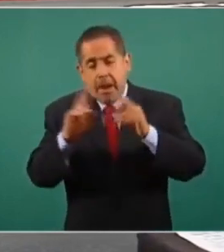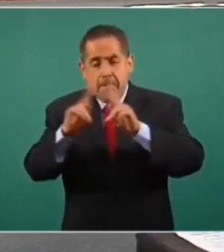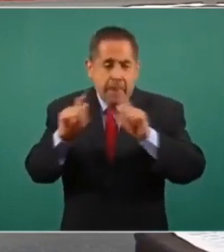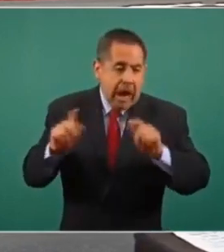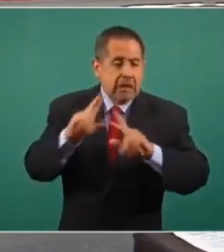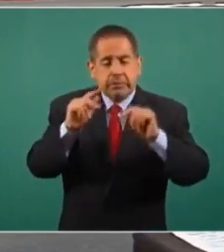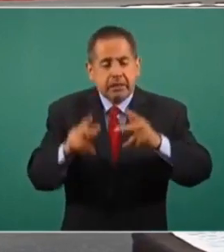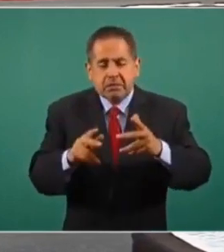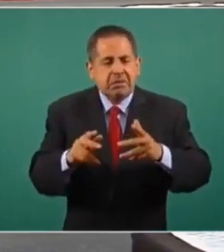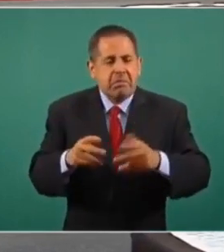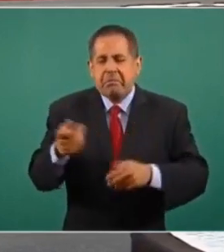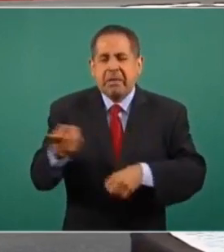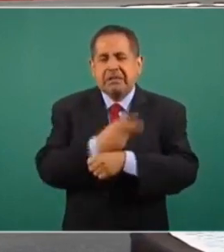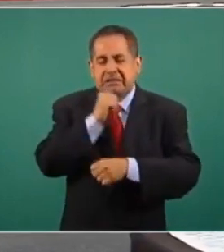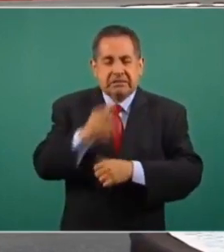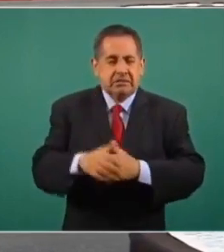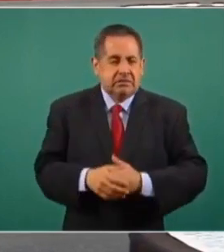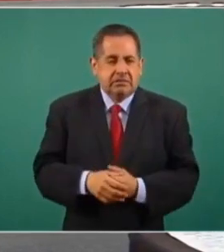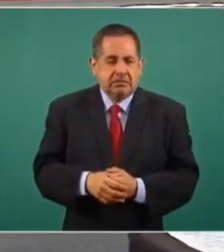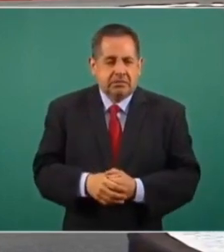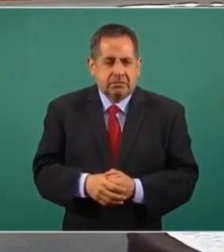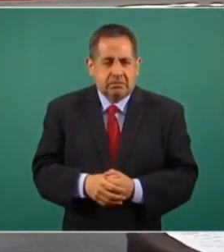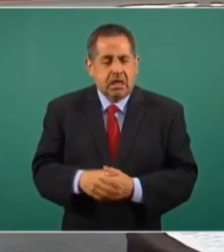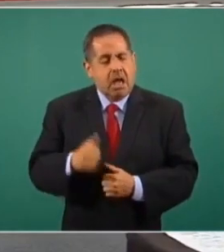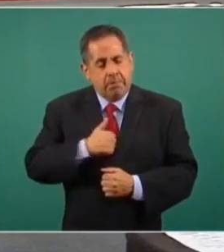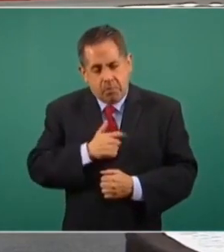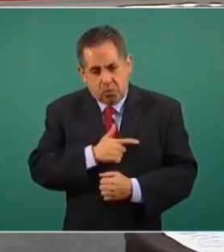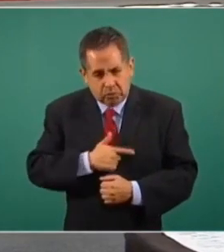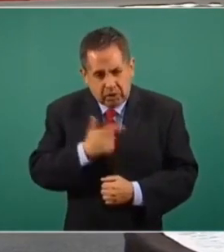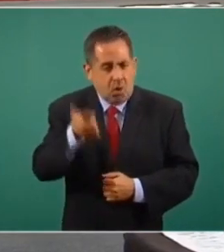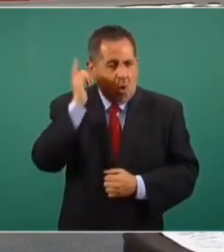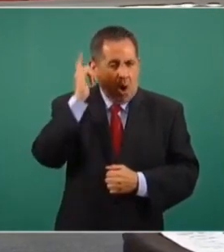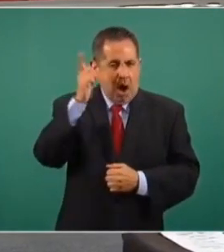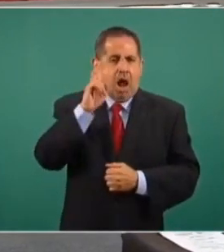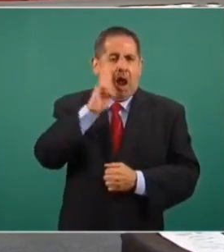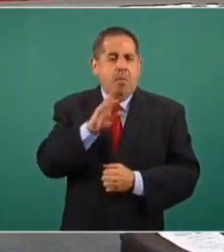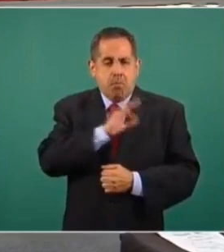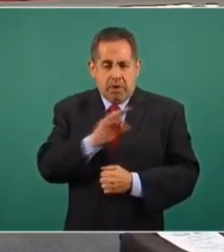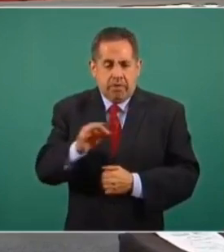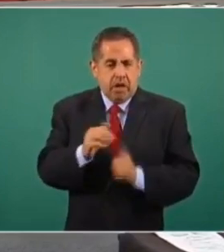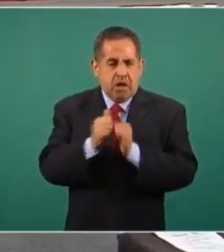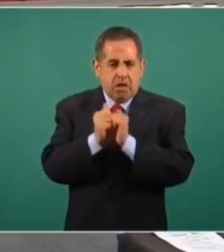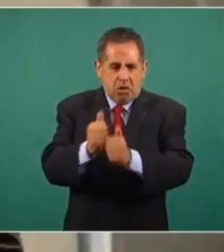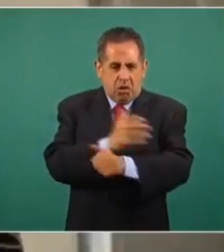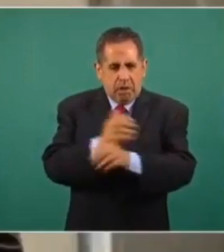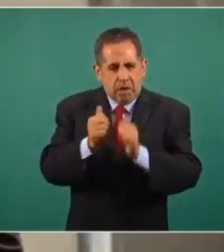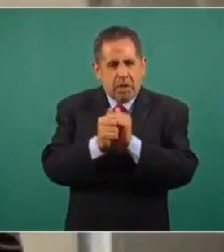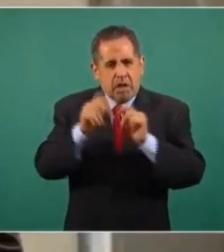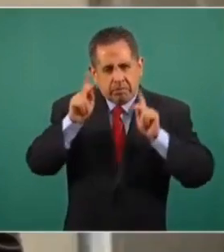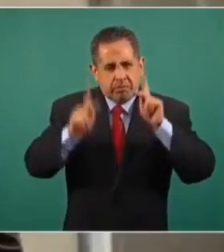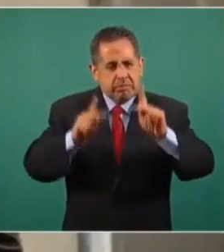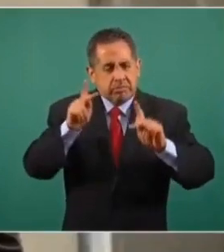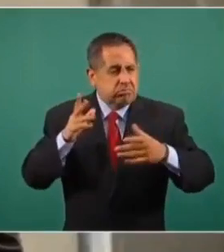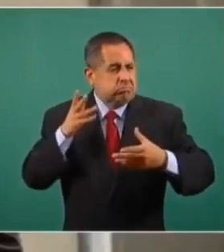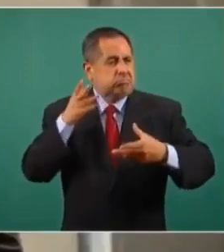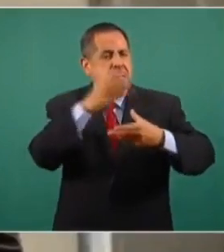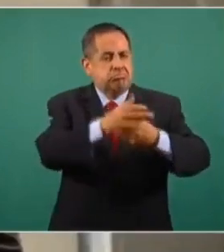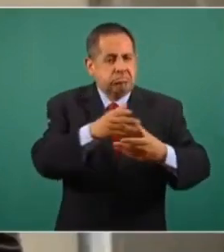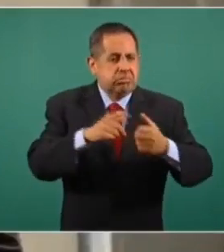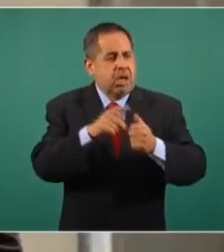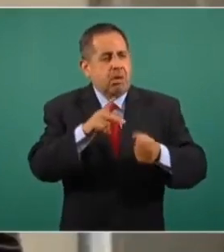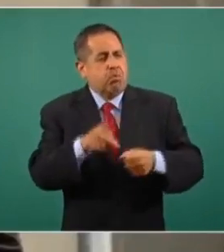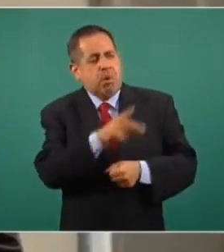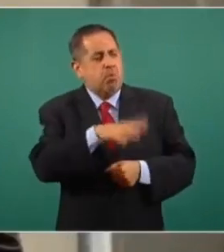pacificación. A mí me gustaría y ojalá sea posible acompañar esta visita que usted haga a